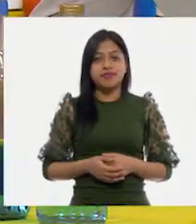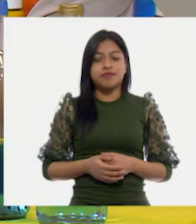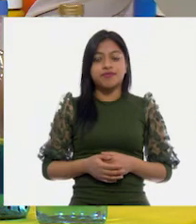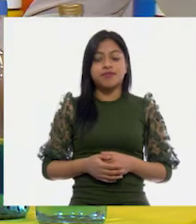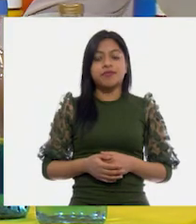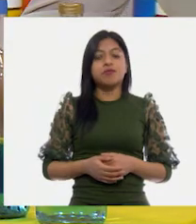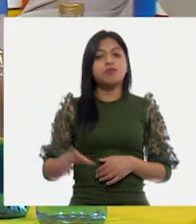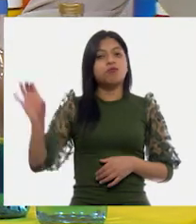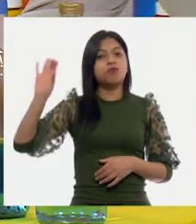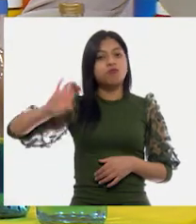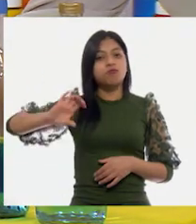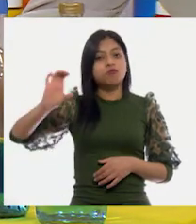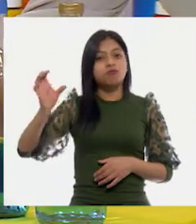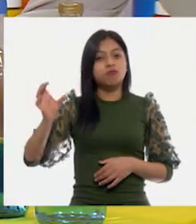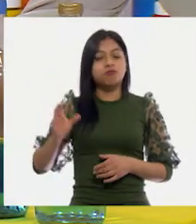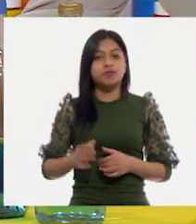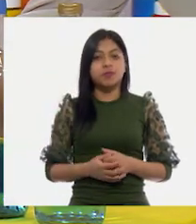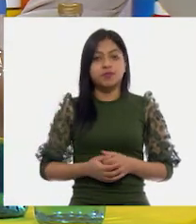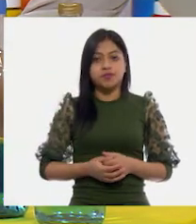Segundo vaso.